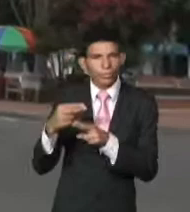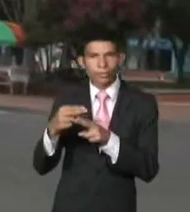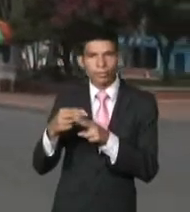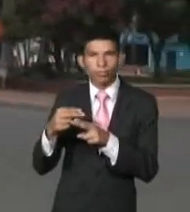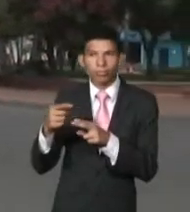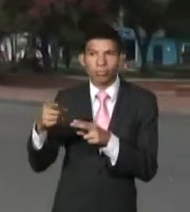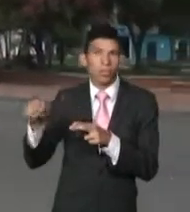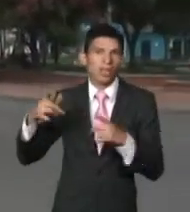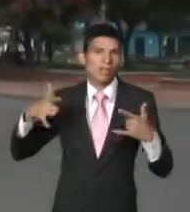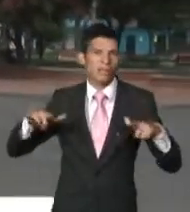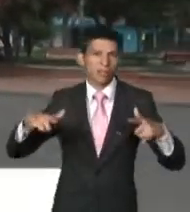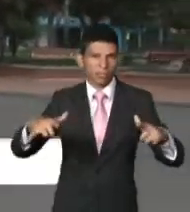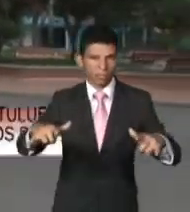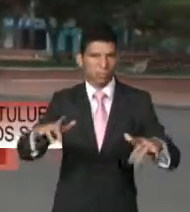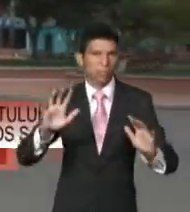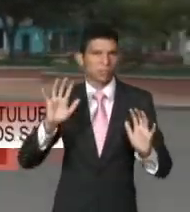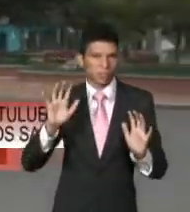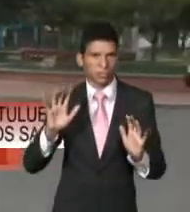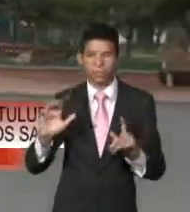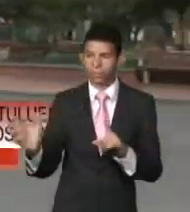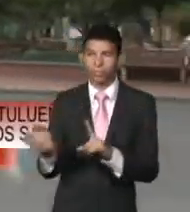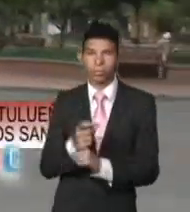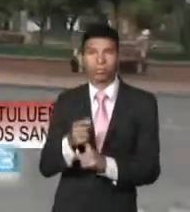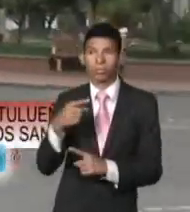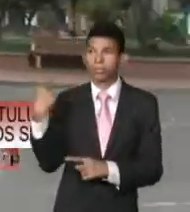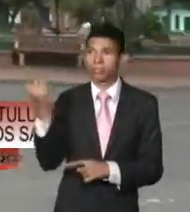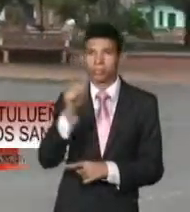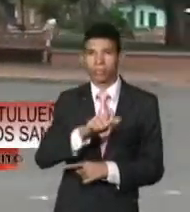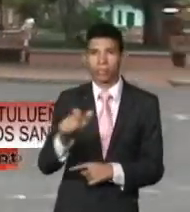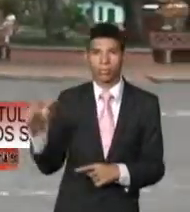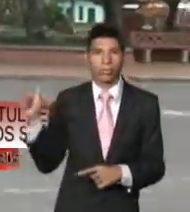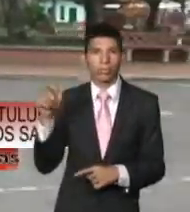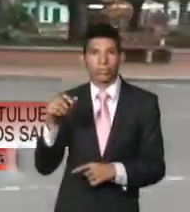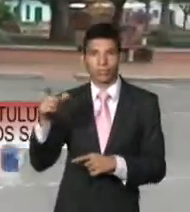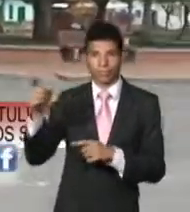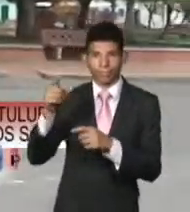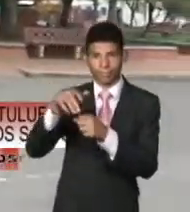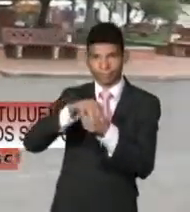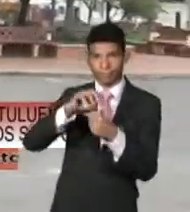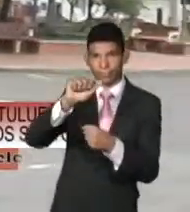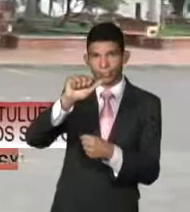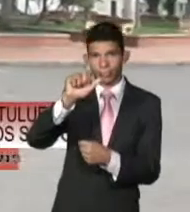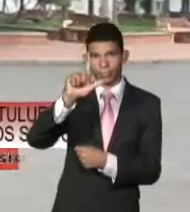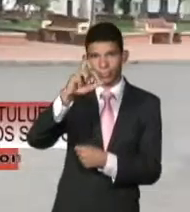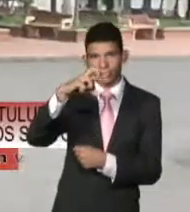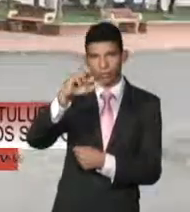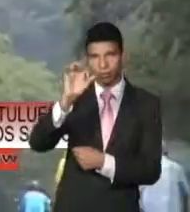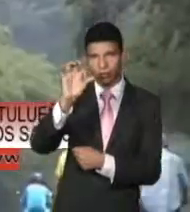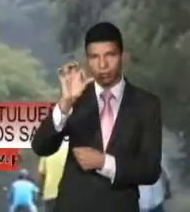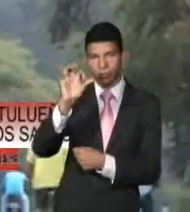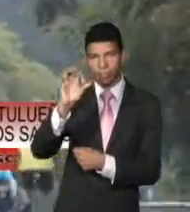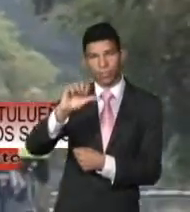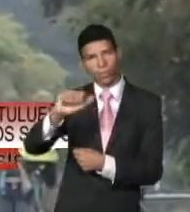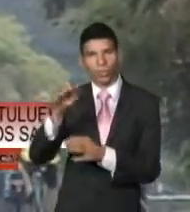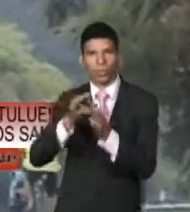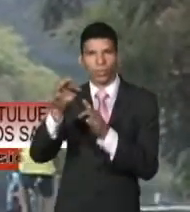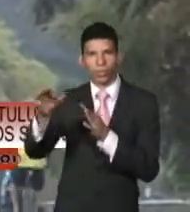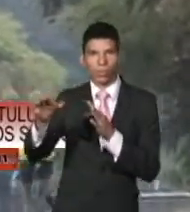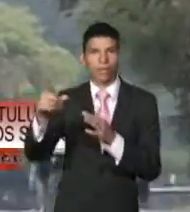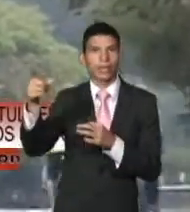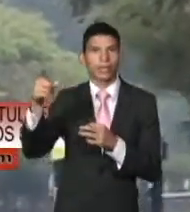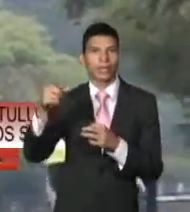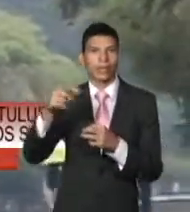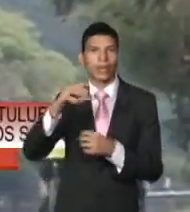era conocido como habitante de la calle y fue encontrado por vecinos del sector de los Alpes II, en el corregimiento de Todos los